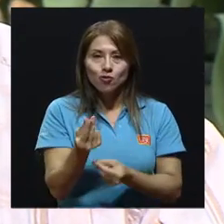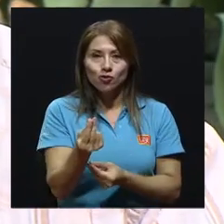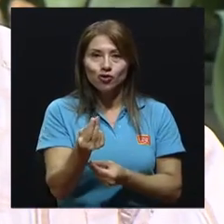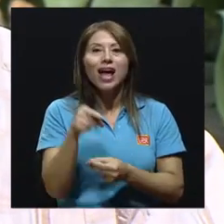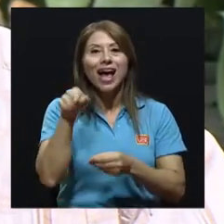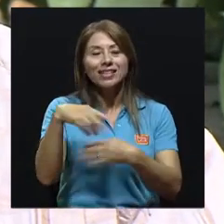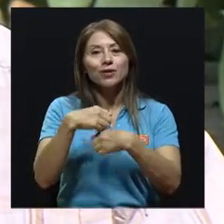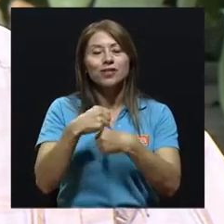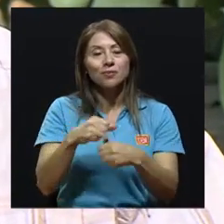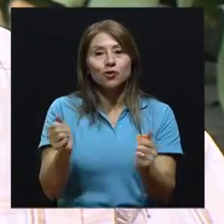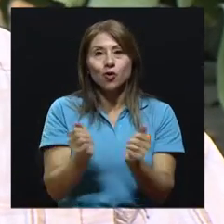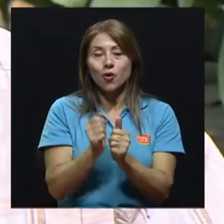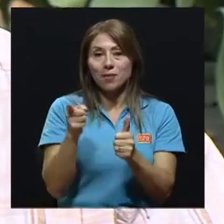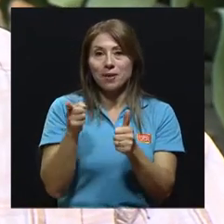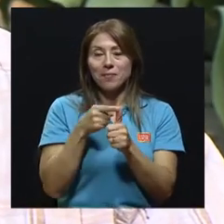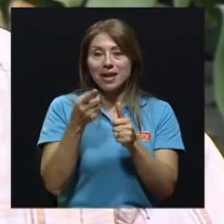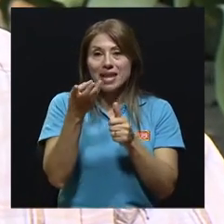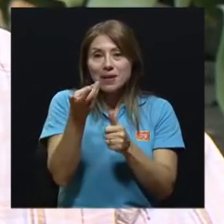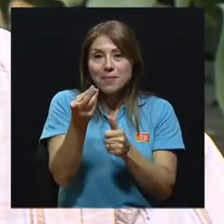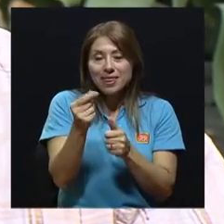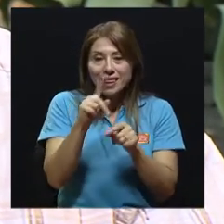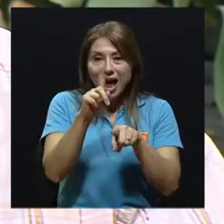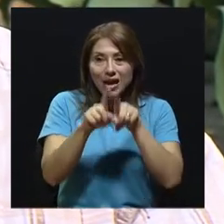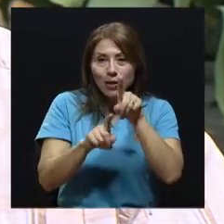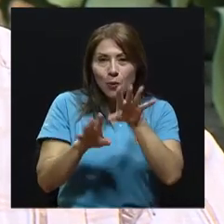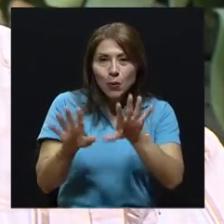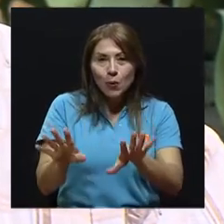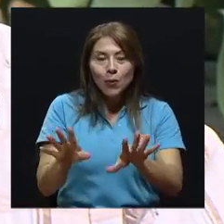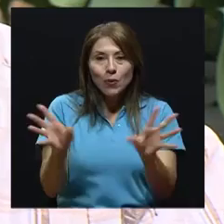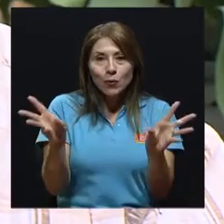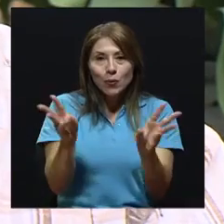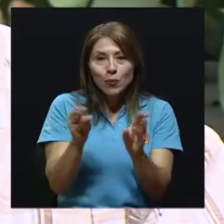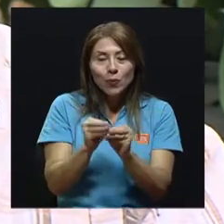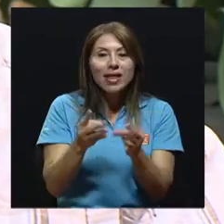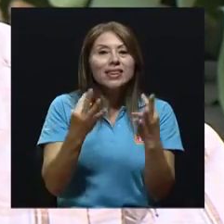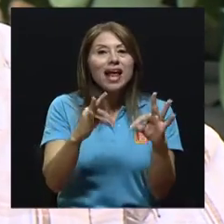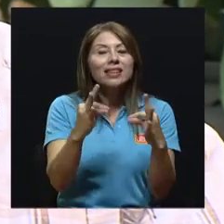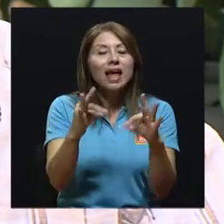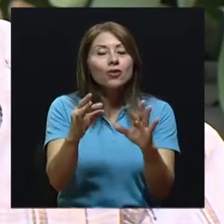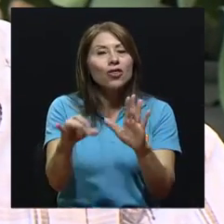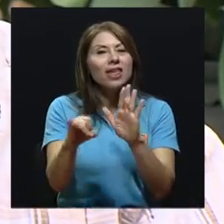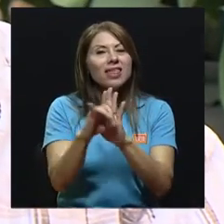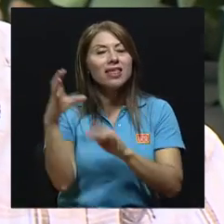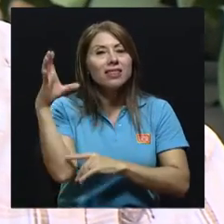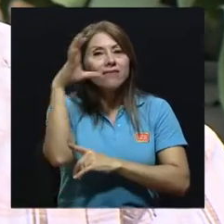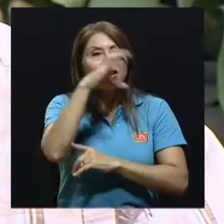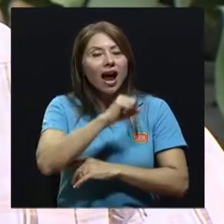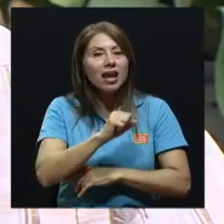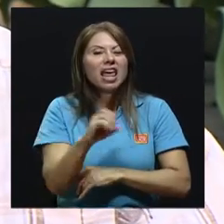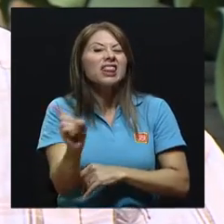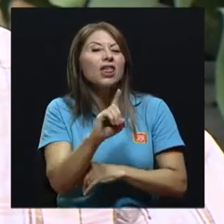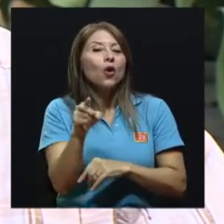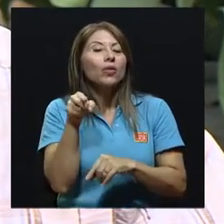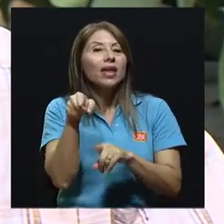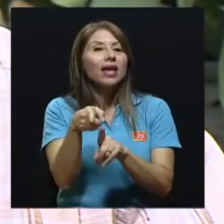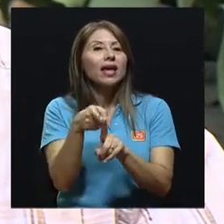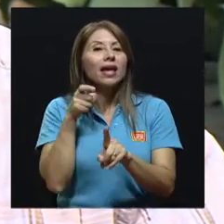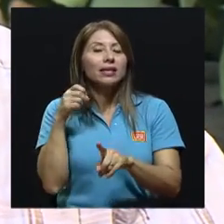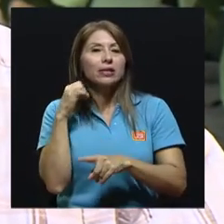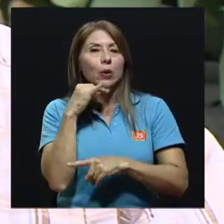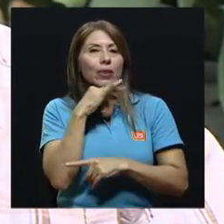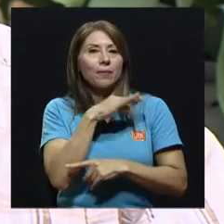con el primer inventario de emisiones que generamos de contaminantes criterio, tratando de identificar sectores clave. Ahí uno de los sectores más